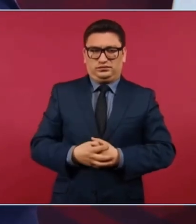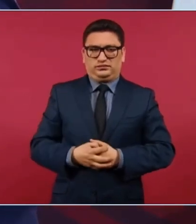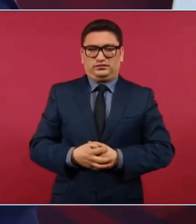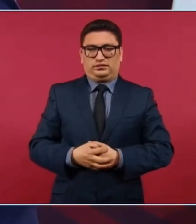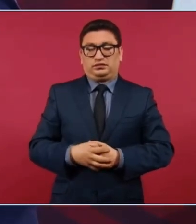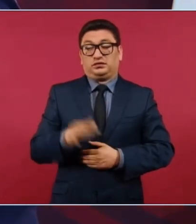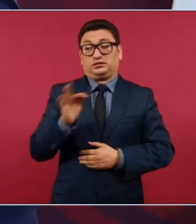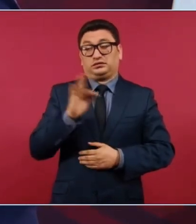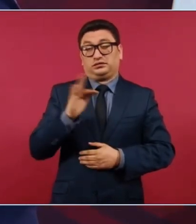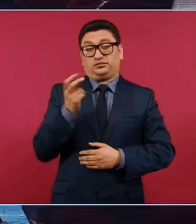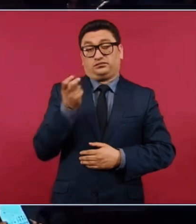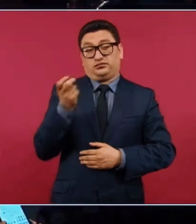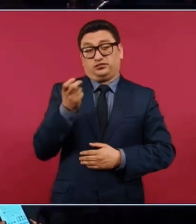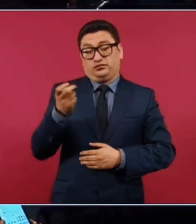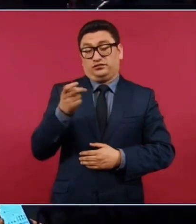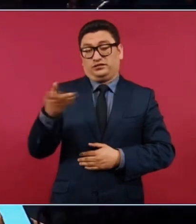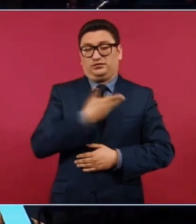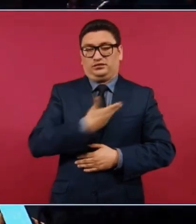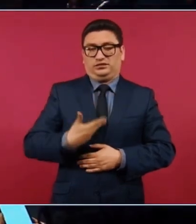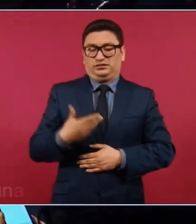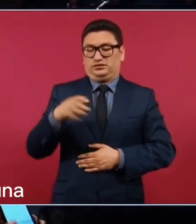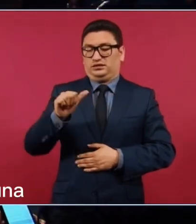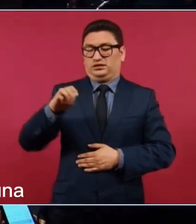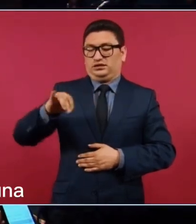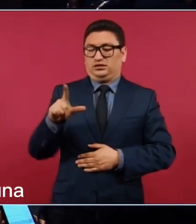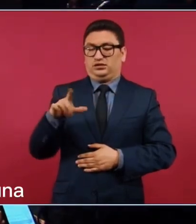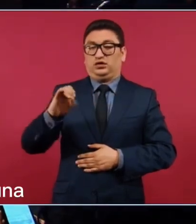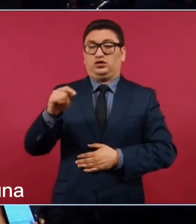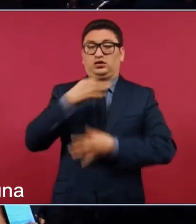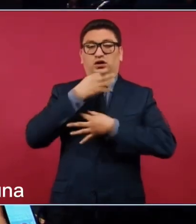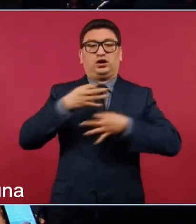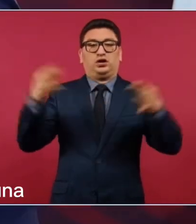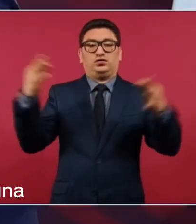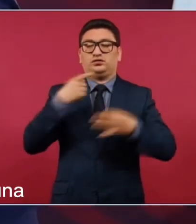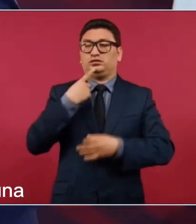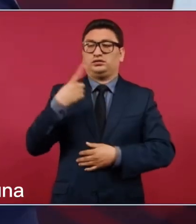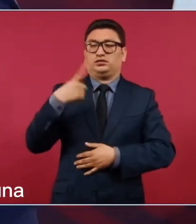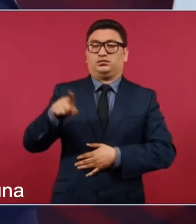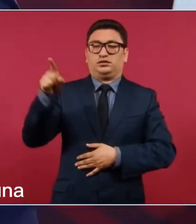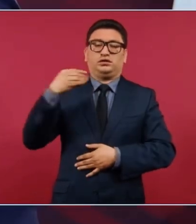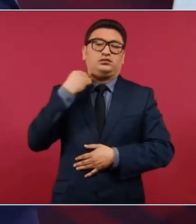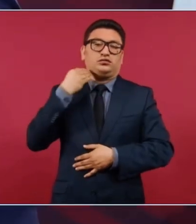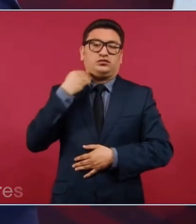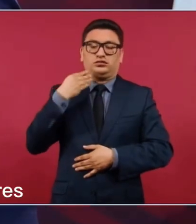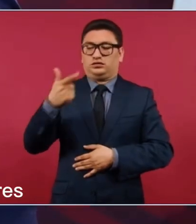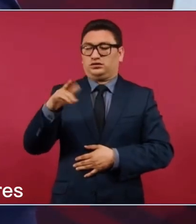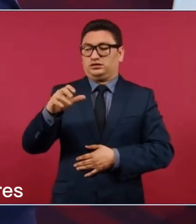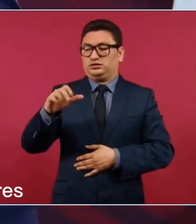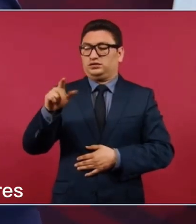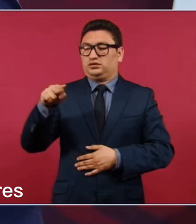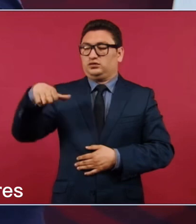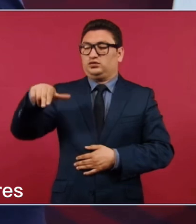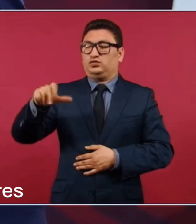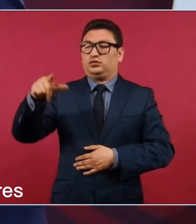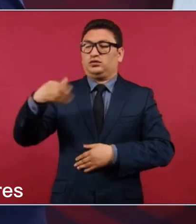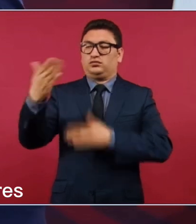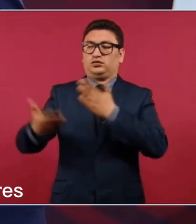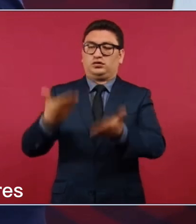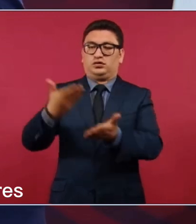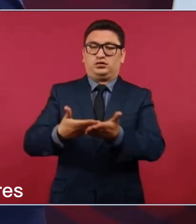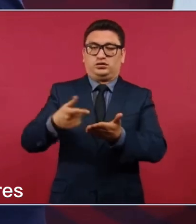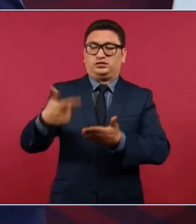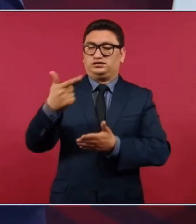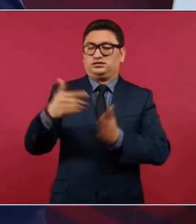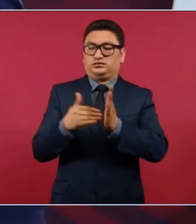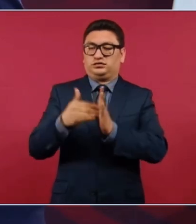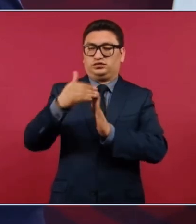Quizá por eso, quizá por eso el presidente López Obrador anunció hoy que demandará al abogado de García Luna que puso en la mesa del juicio los siete